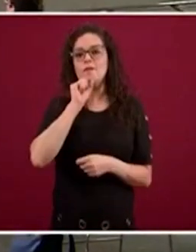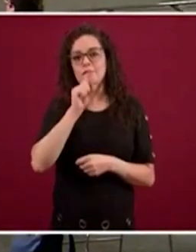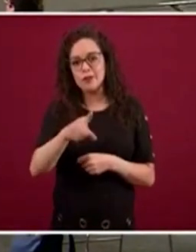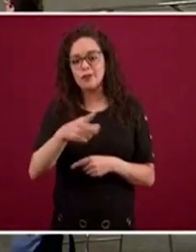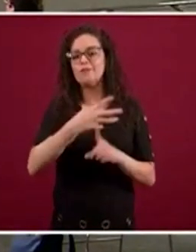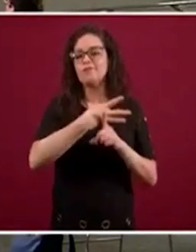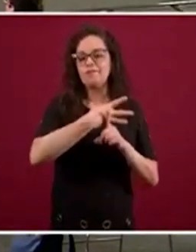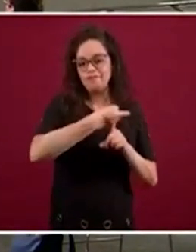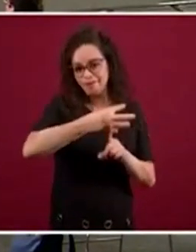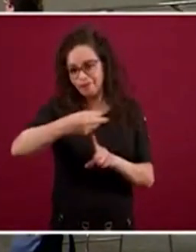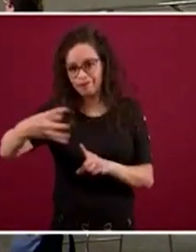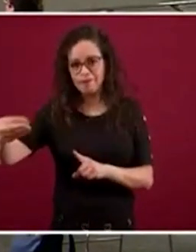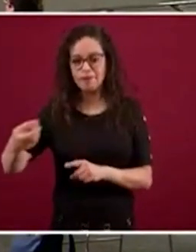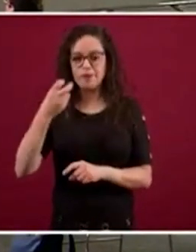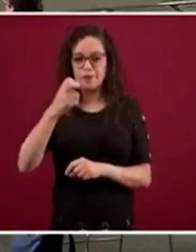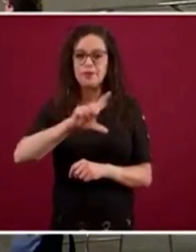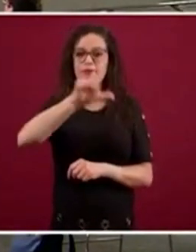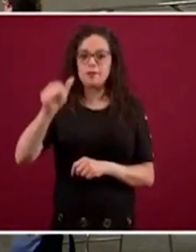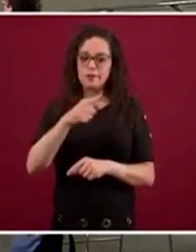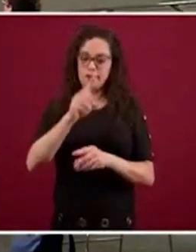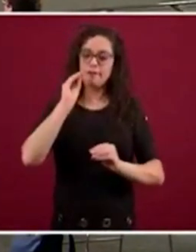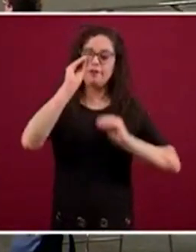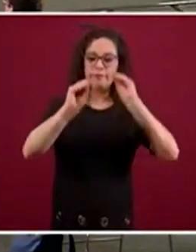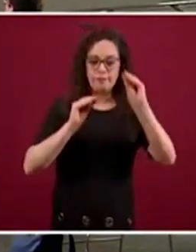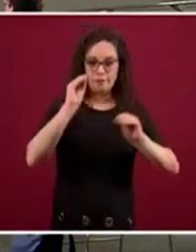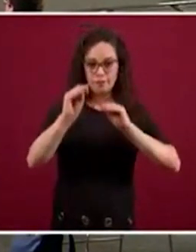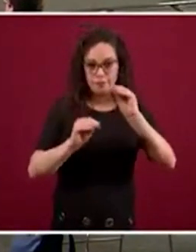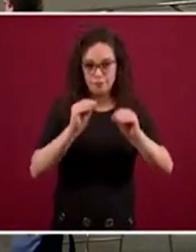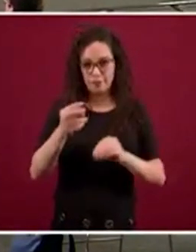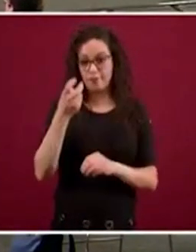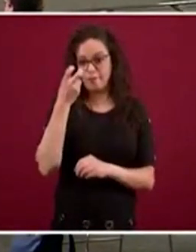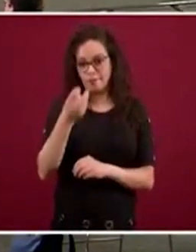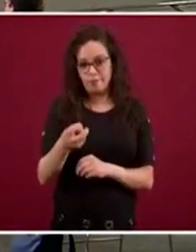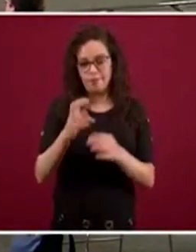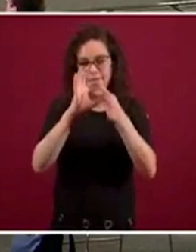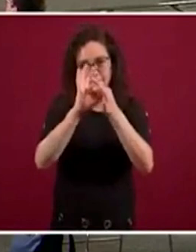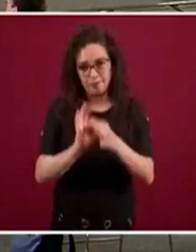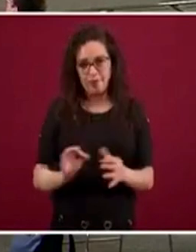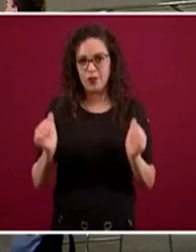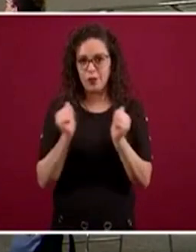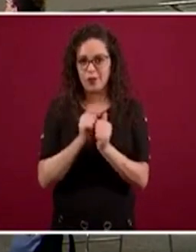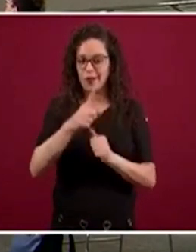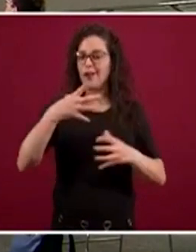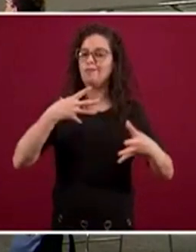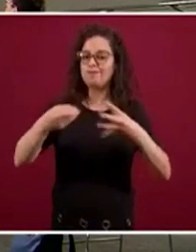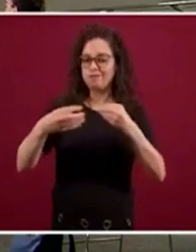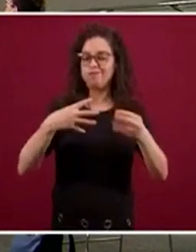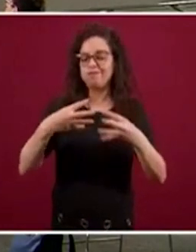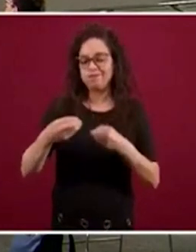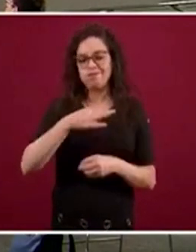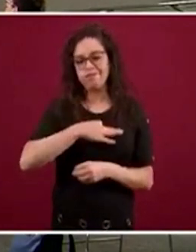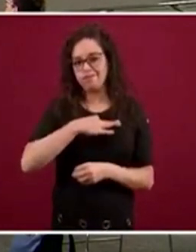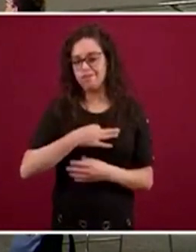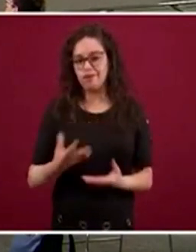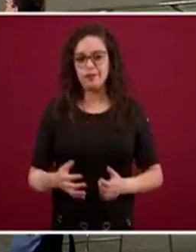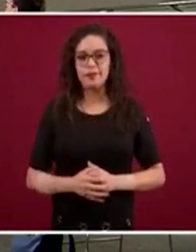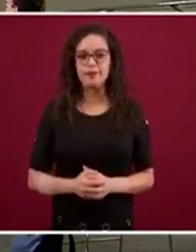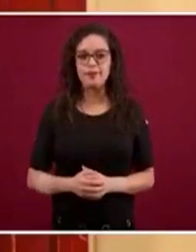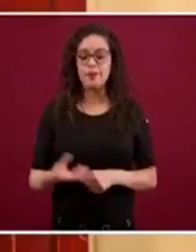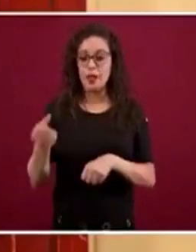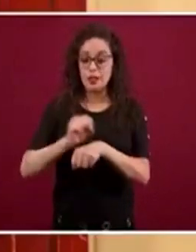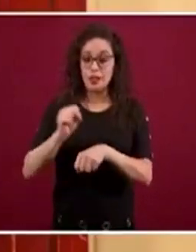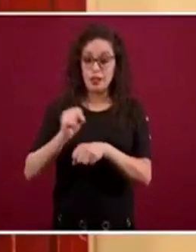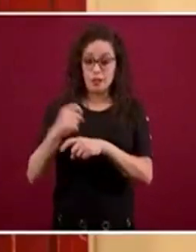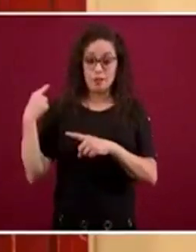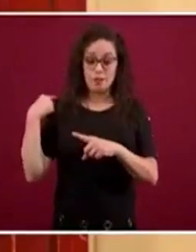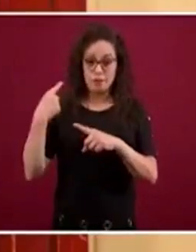se irán en su momento sumando a las cadenas de transmisión. Entonces, ya lo veníamos diciendo también desde algunas semanas, vamos a